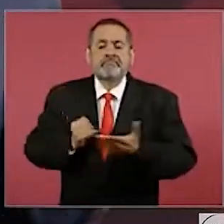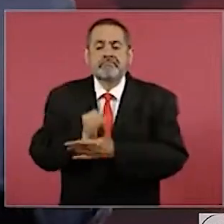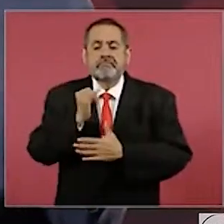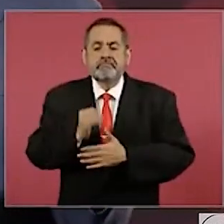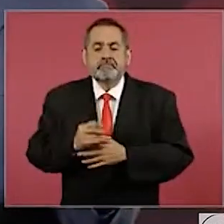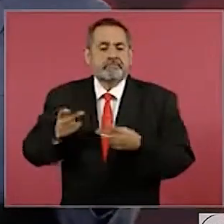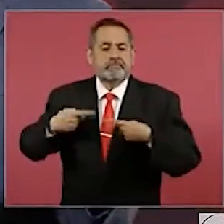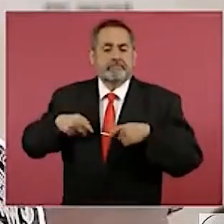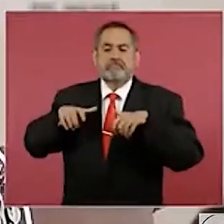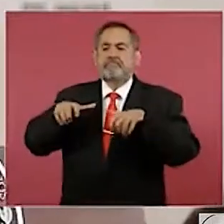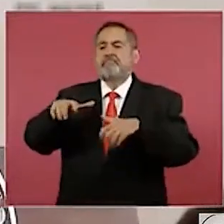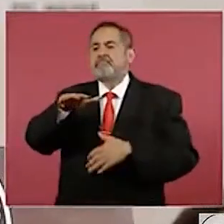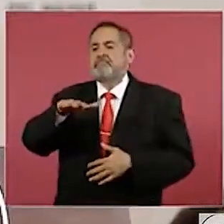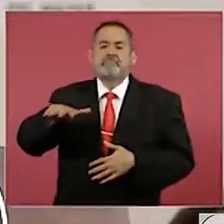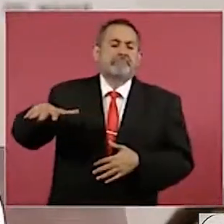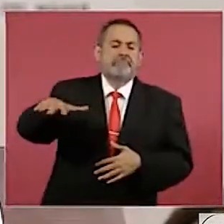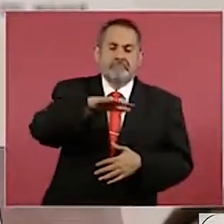pueblo.